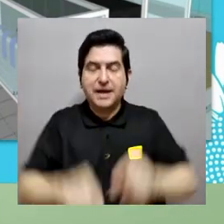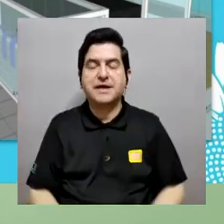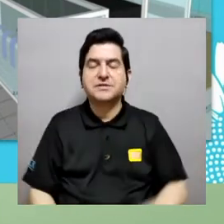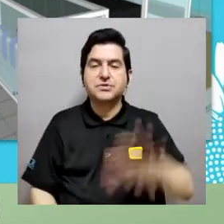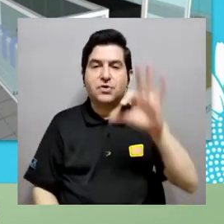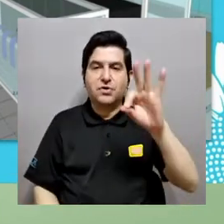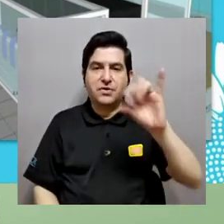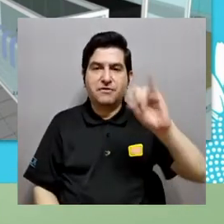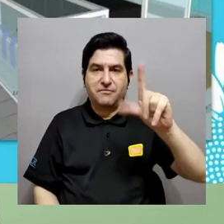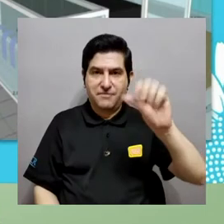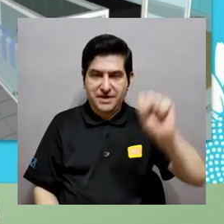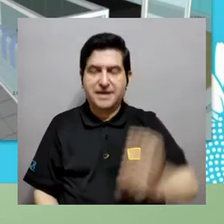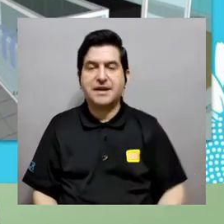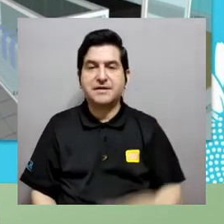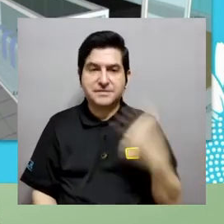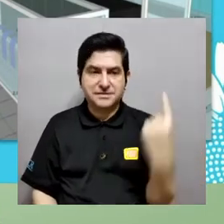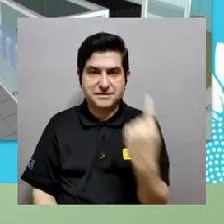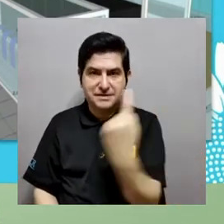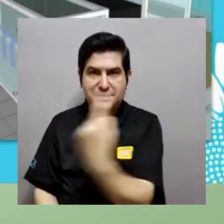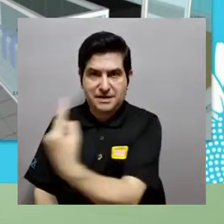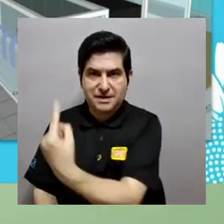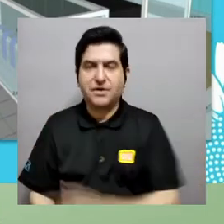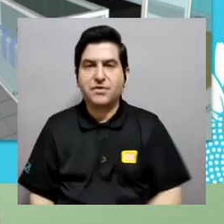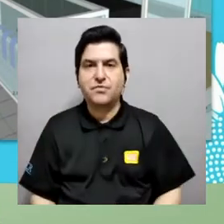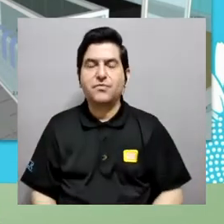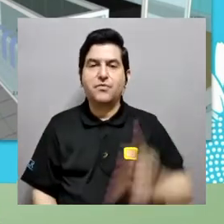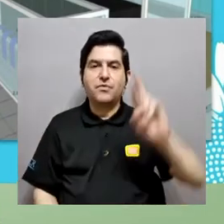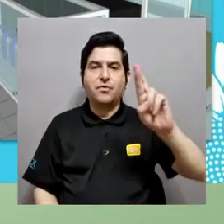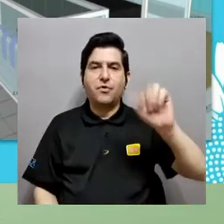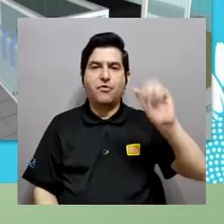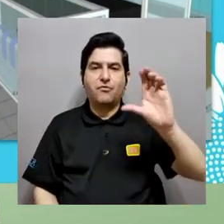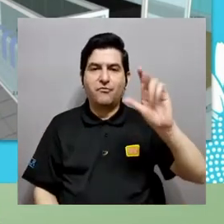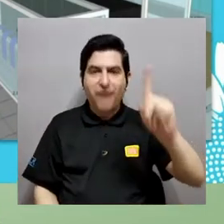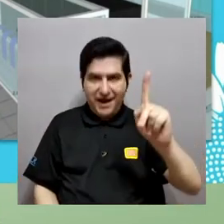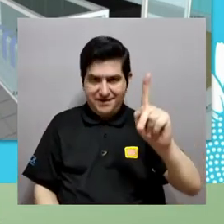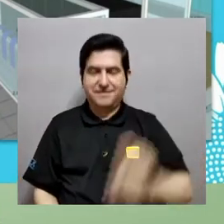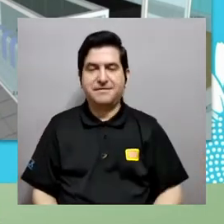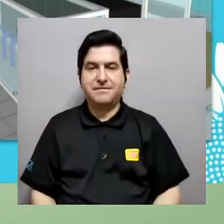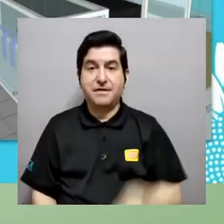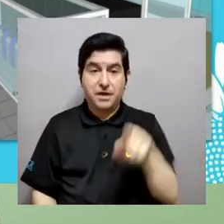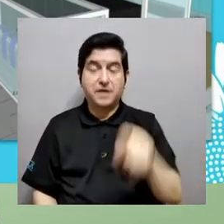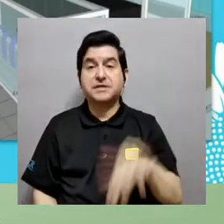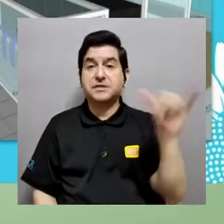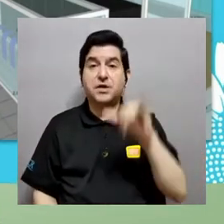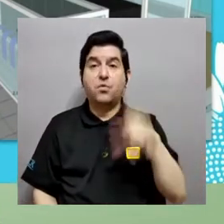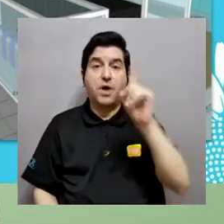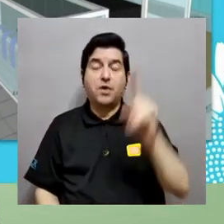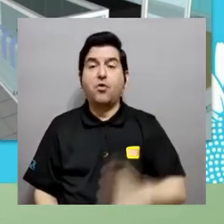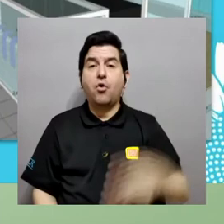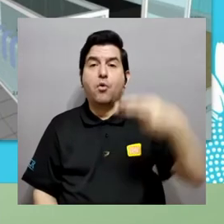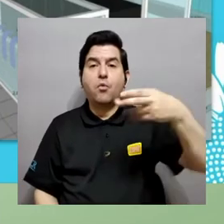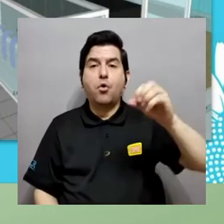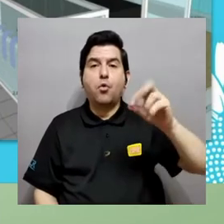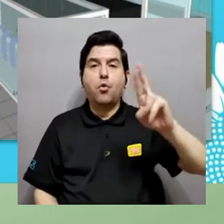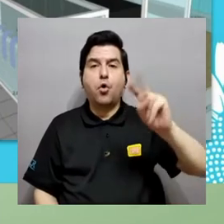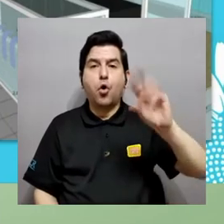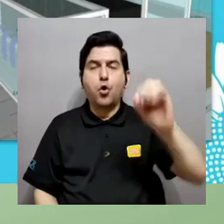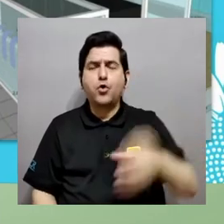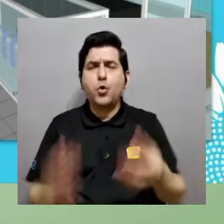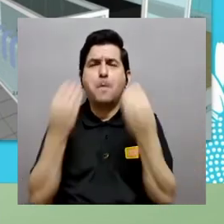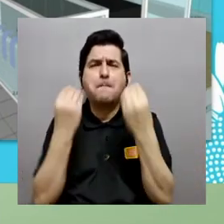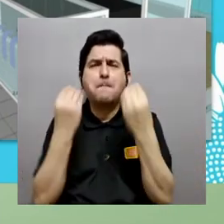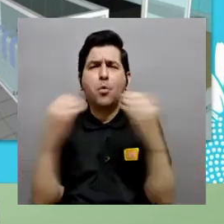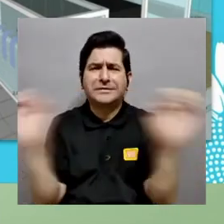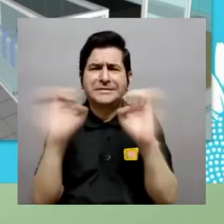espacio y para esto se ha podido reducir la cantidad de filas y es muy importante recordar una de estas racks de computadoras es